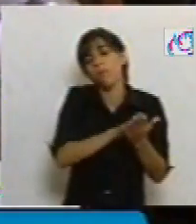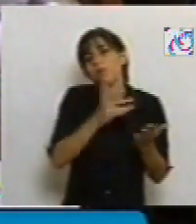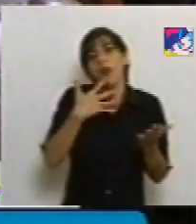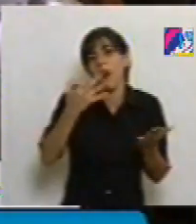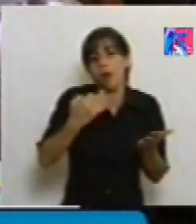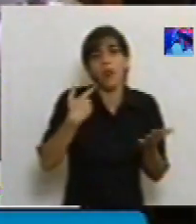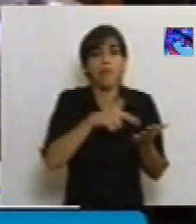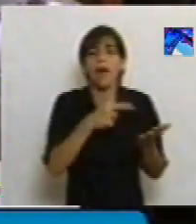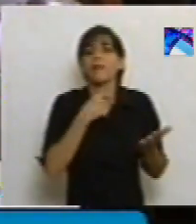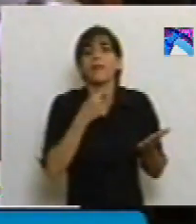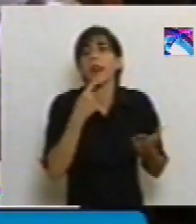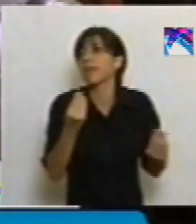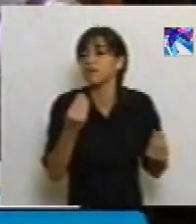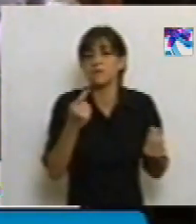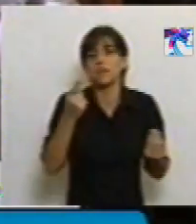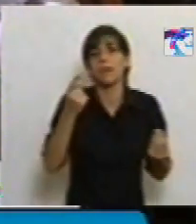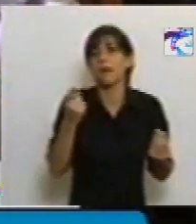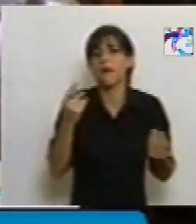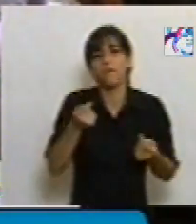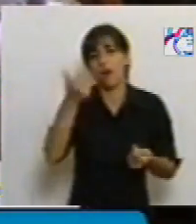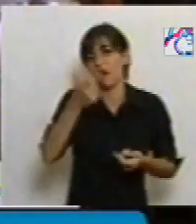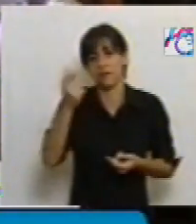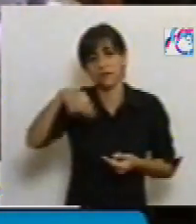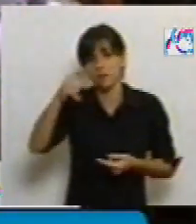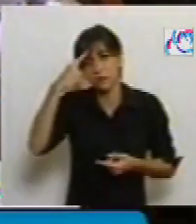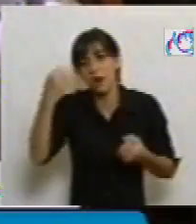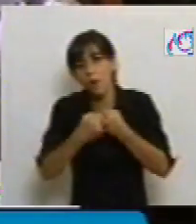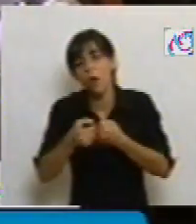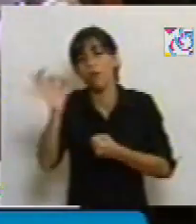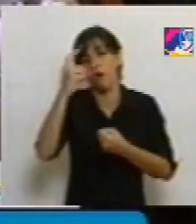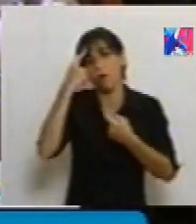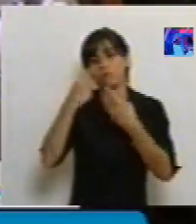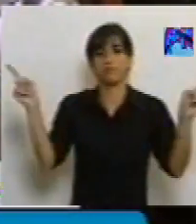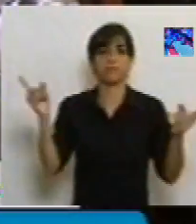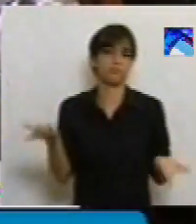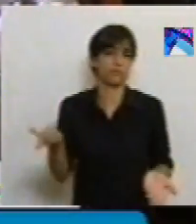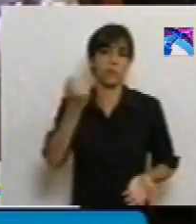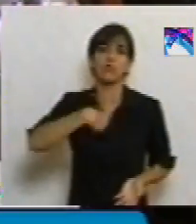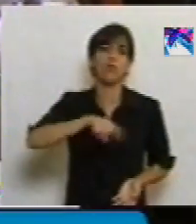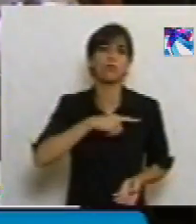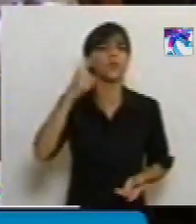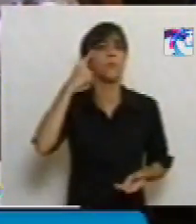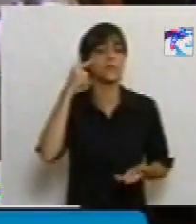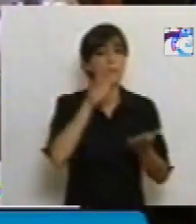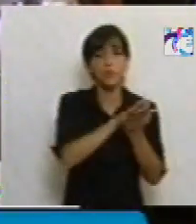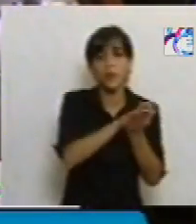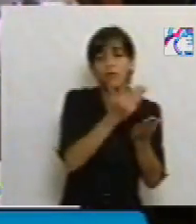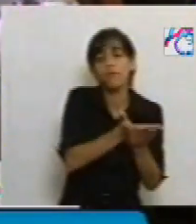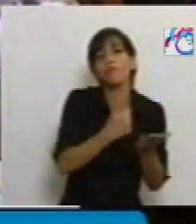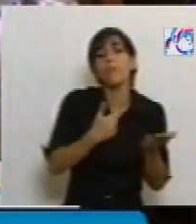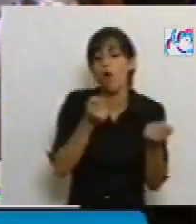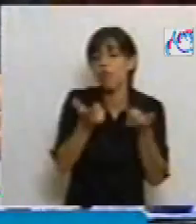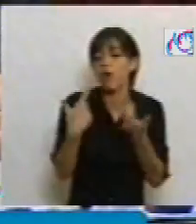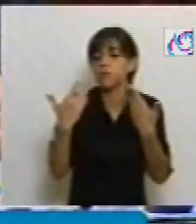acuerdo o no se está de acuerdo. Y para nosotros, señor Presidente, cualquier oportunidad de recurrir a las urnas